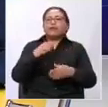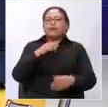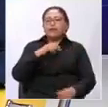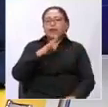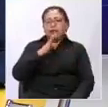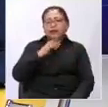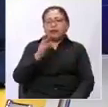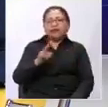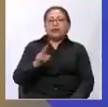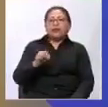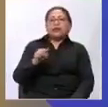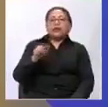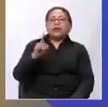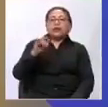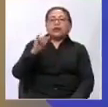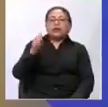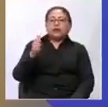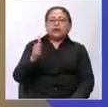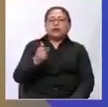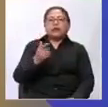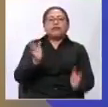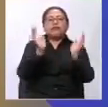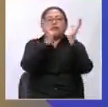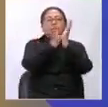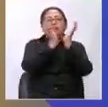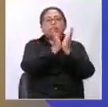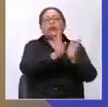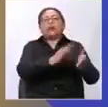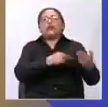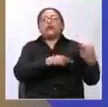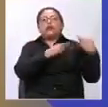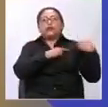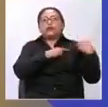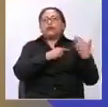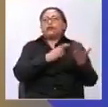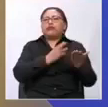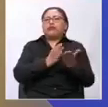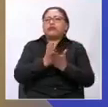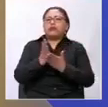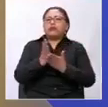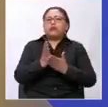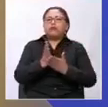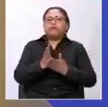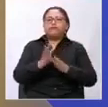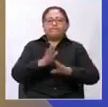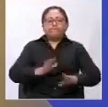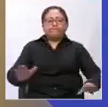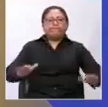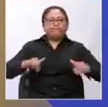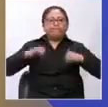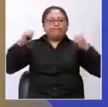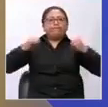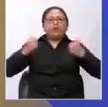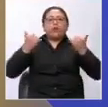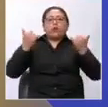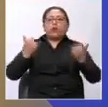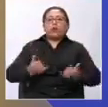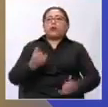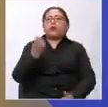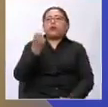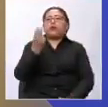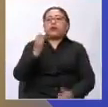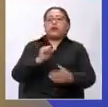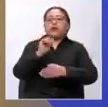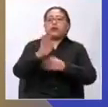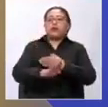conversar con María Cruz, defensora del pueblo, acerca de los derechos de los niños, niñas y adolescentes hoy, 12 de abril,